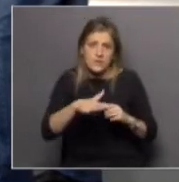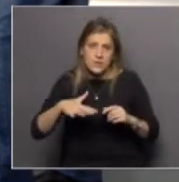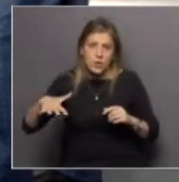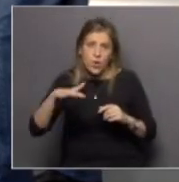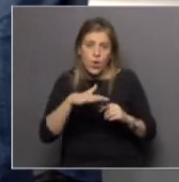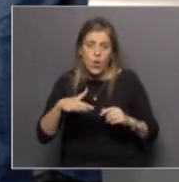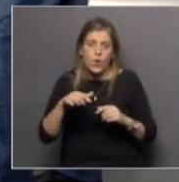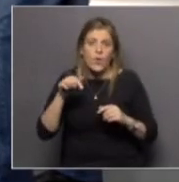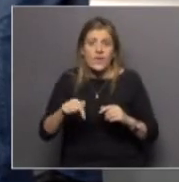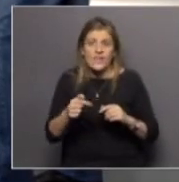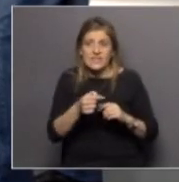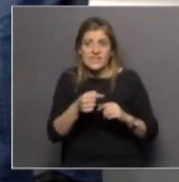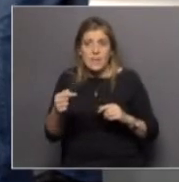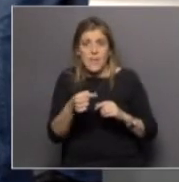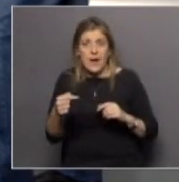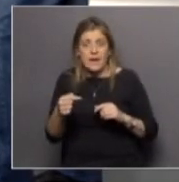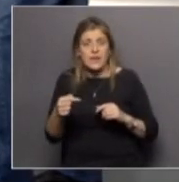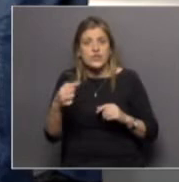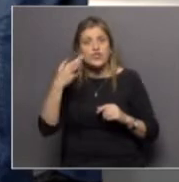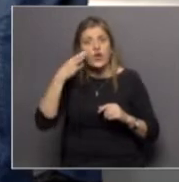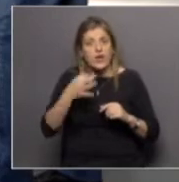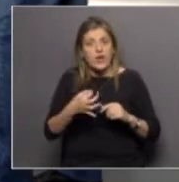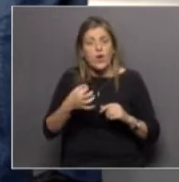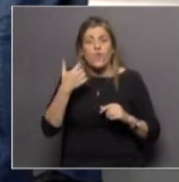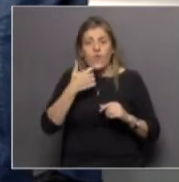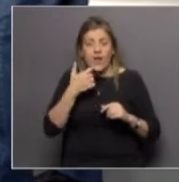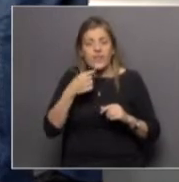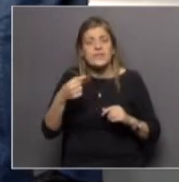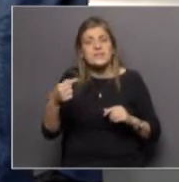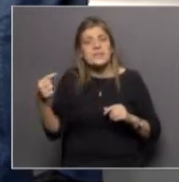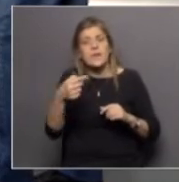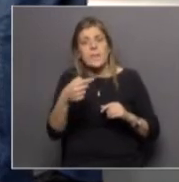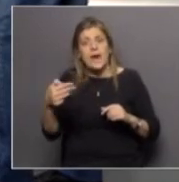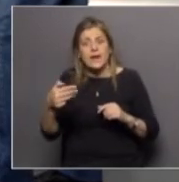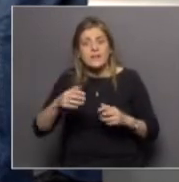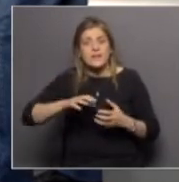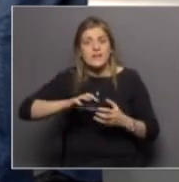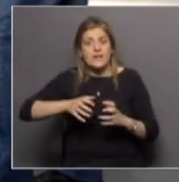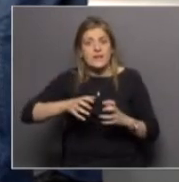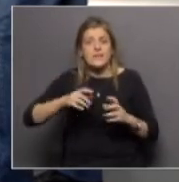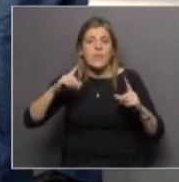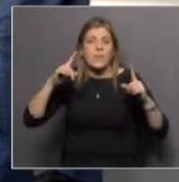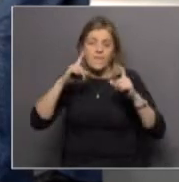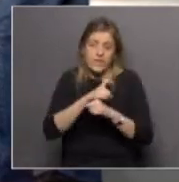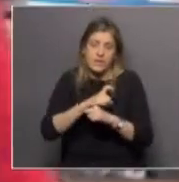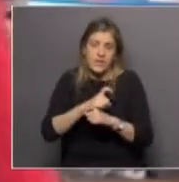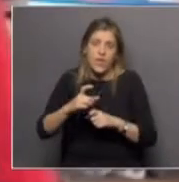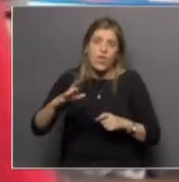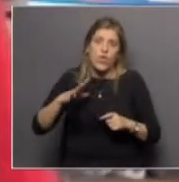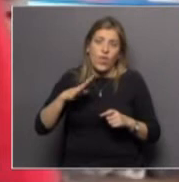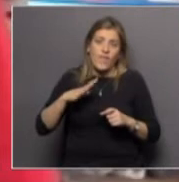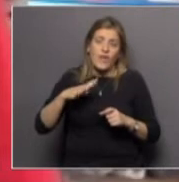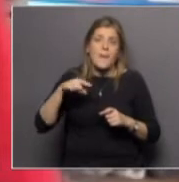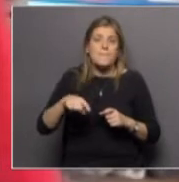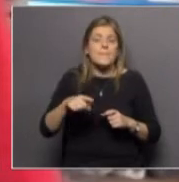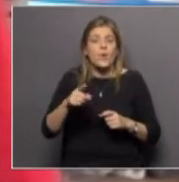estas semanas yo creo que todavía son semanas lo que nos queda de tiempo crítico todavía son difíciles pero creo que para